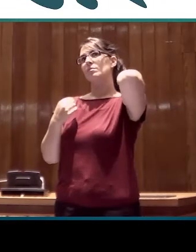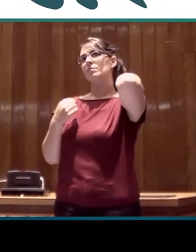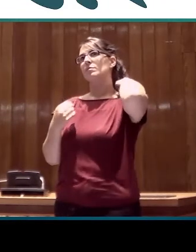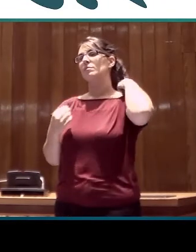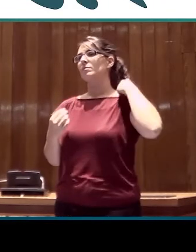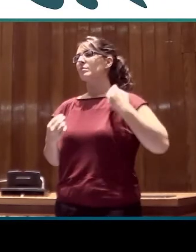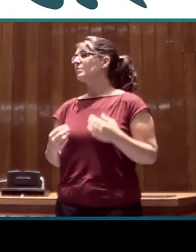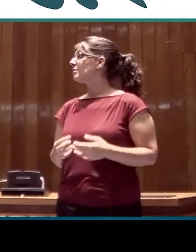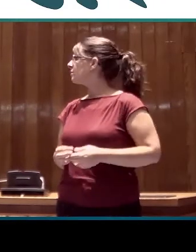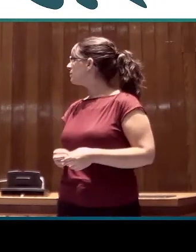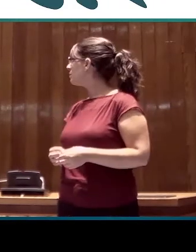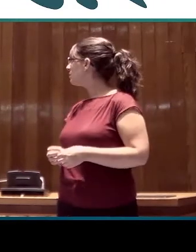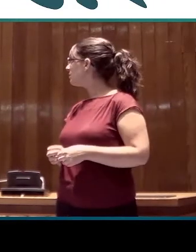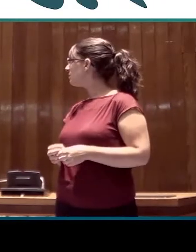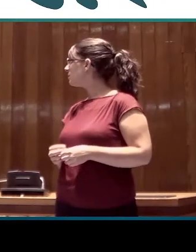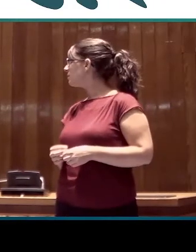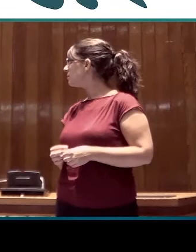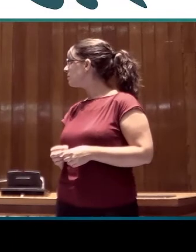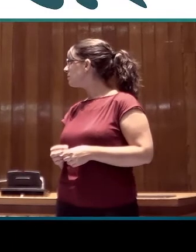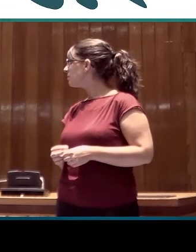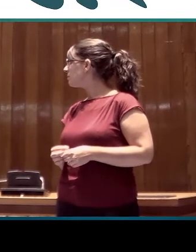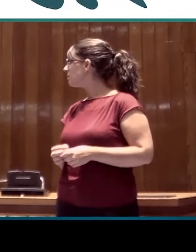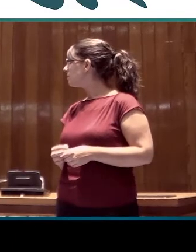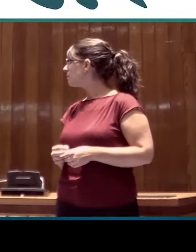¿Pero esto dónde está? ¿Atrás? ¿Atrás?